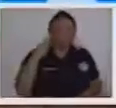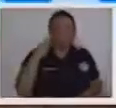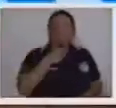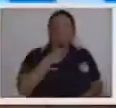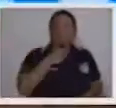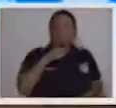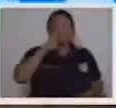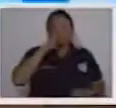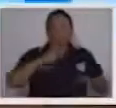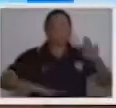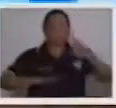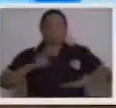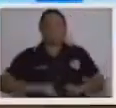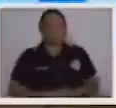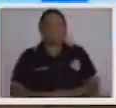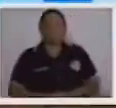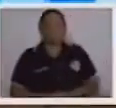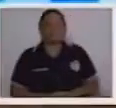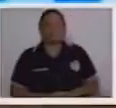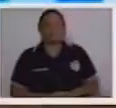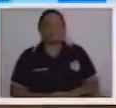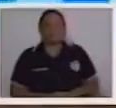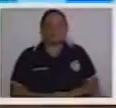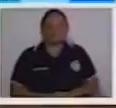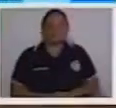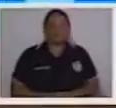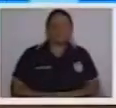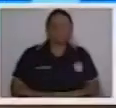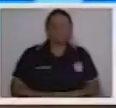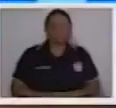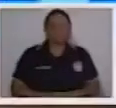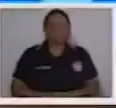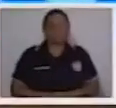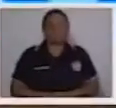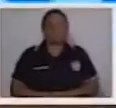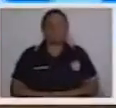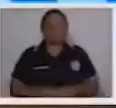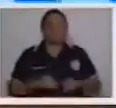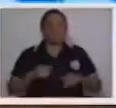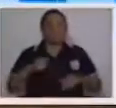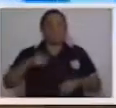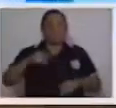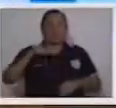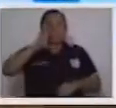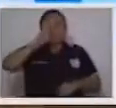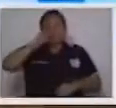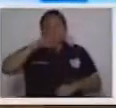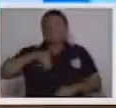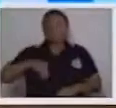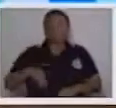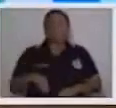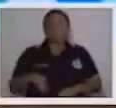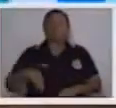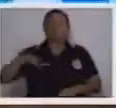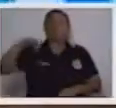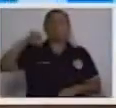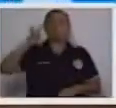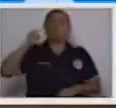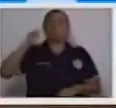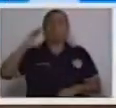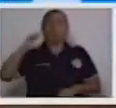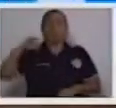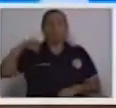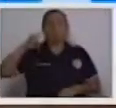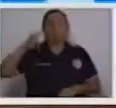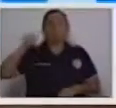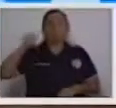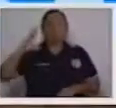gustarle los patos. Les gustan mucho los patos. Molestan mucho, pero les gusta. Muy bien. Y la onomatopeia de pato, ¿cuál es? Cuac, cuac, cuac,